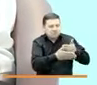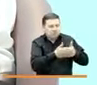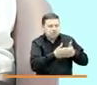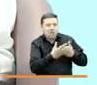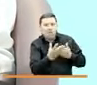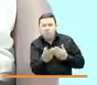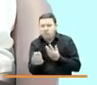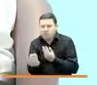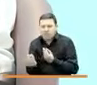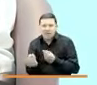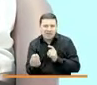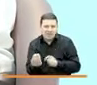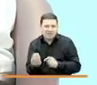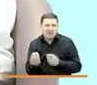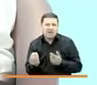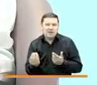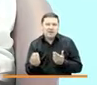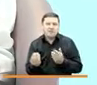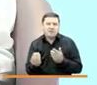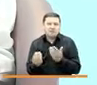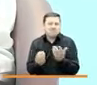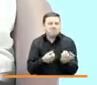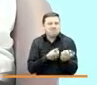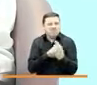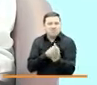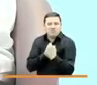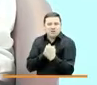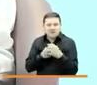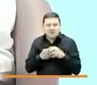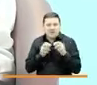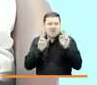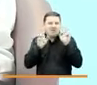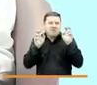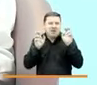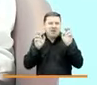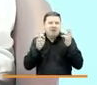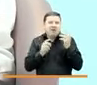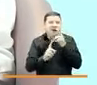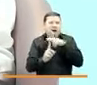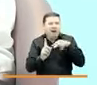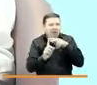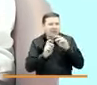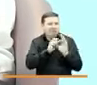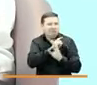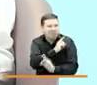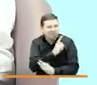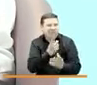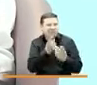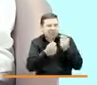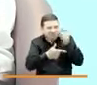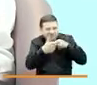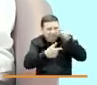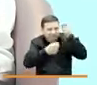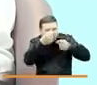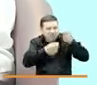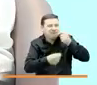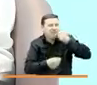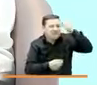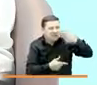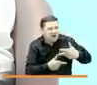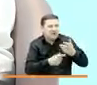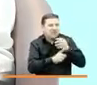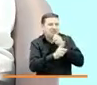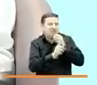que deben incorporarse a estos temas, antropólogos, psicólogos, economistas, historiadores,